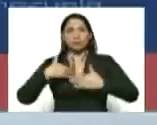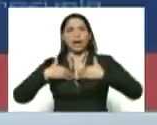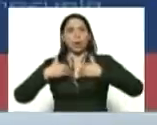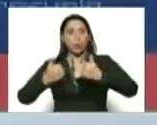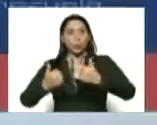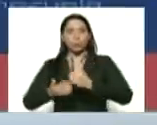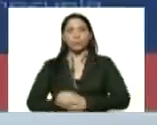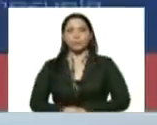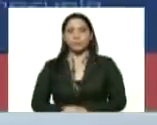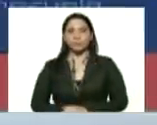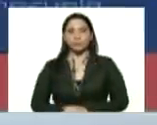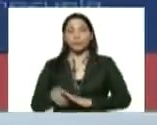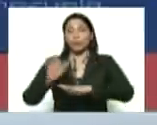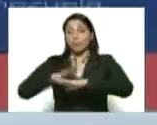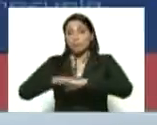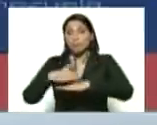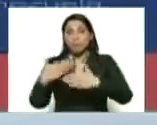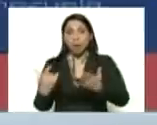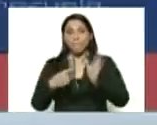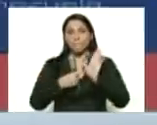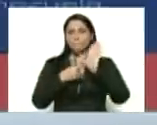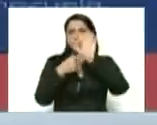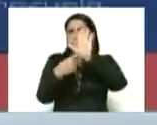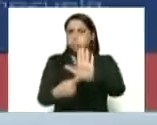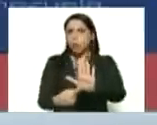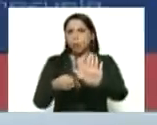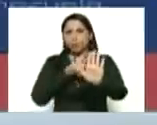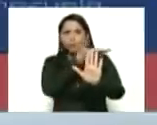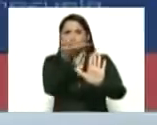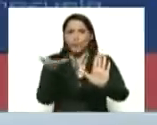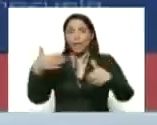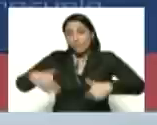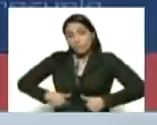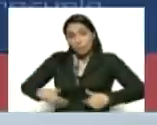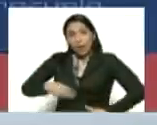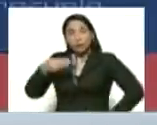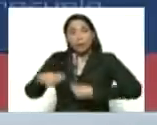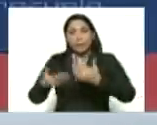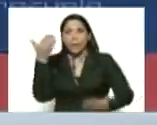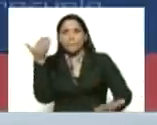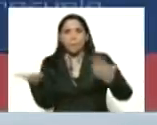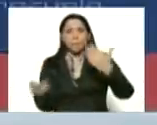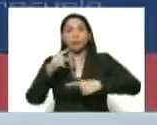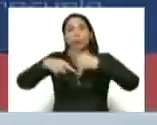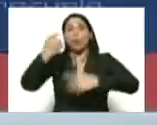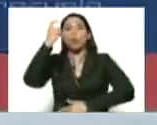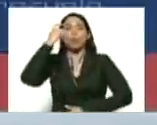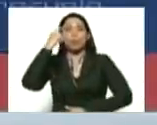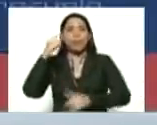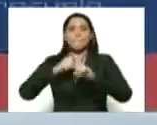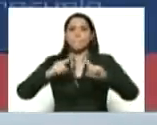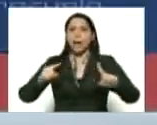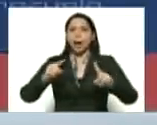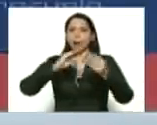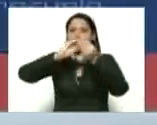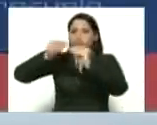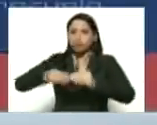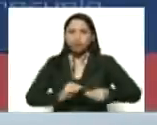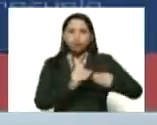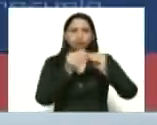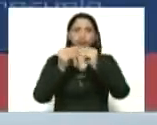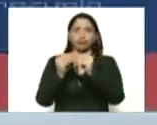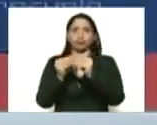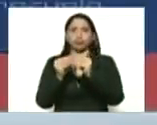porque van a mostrarles ustedes el esfuerzo que hacemos paralelo todos los días para la rehabilitación de